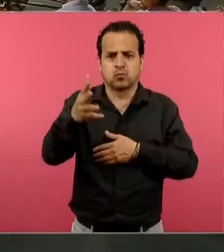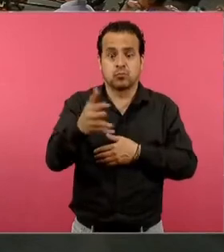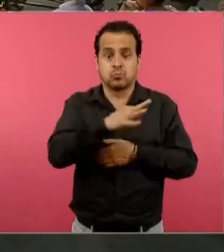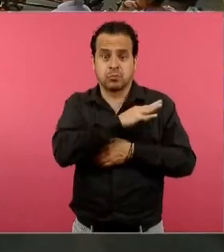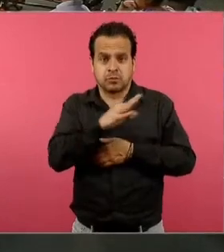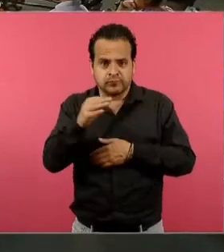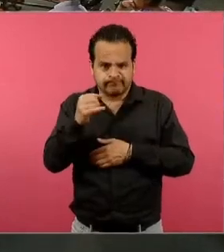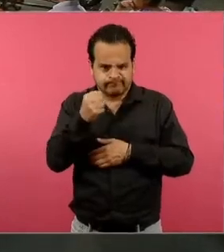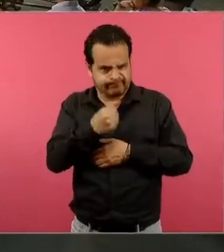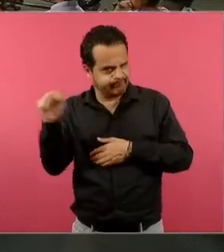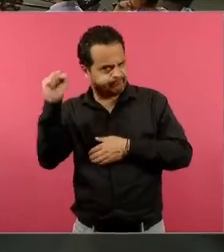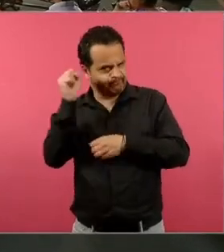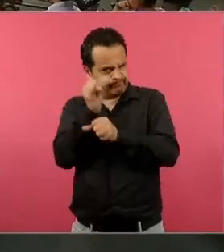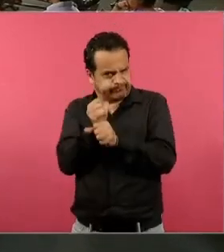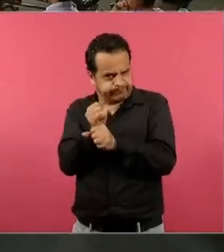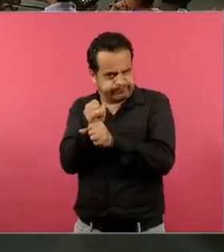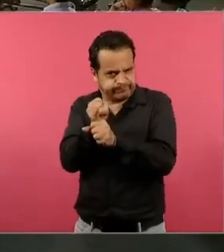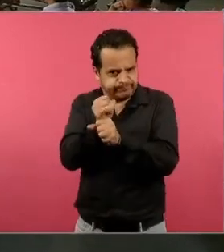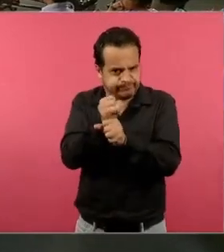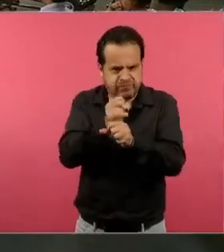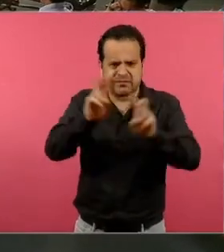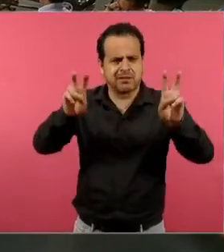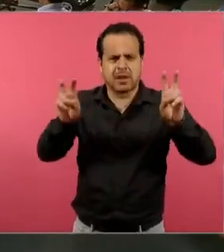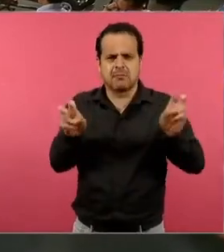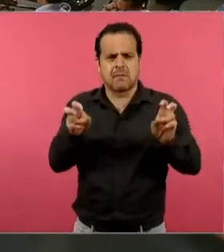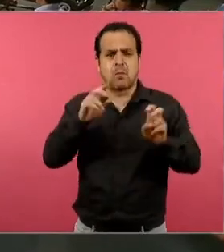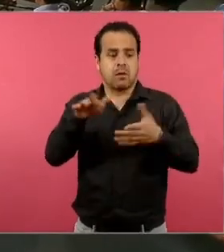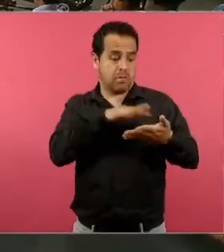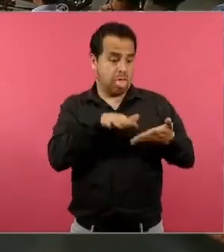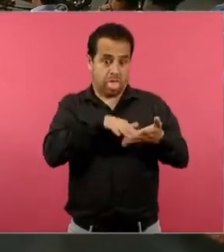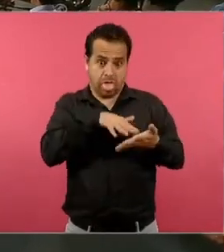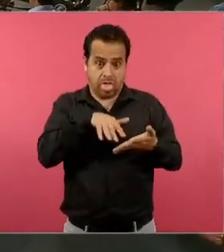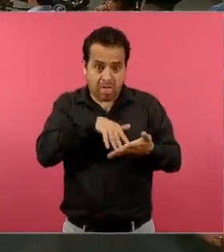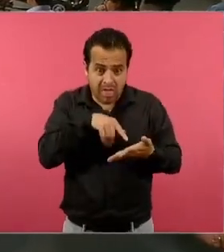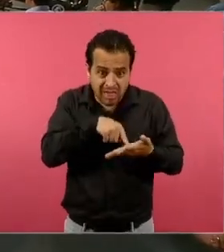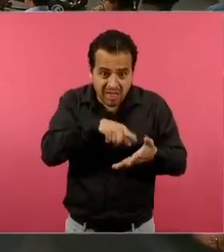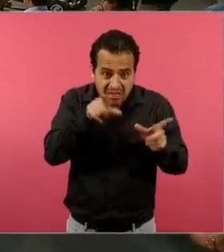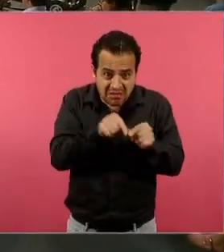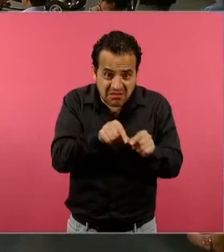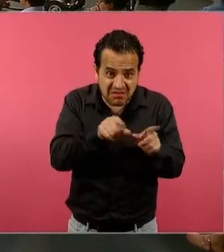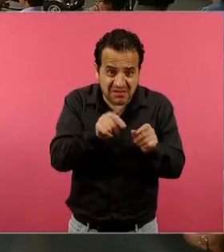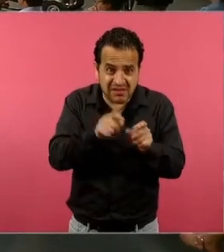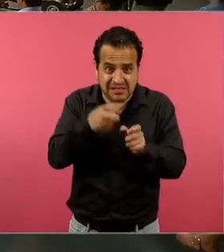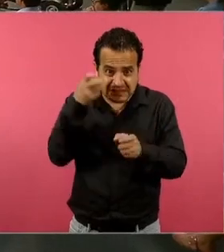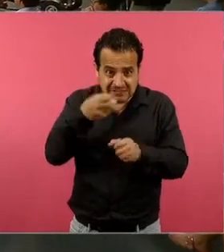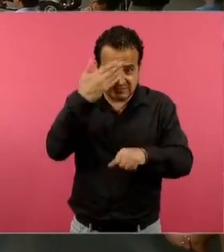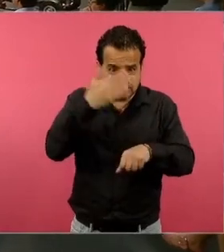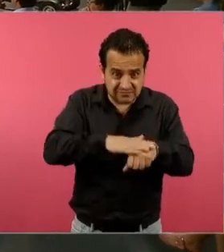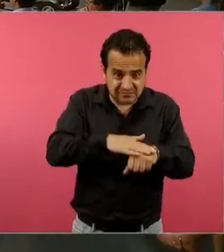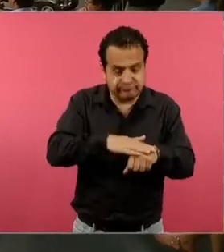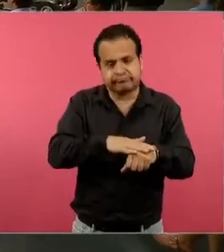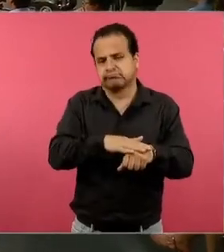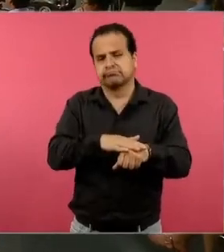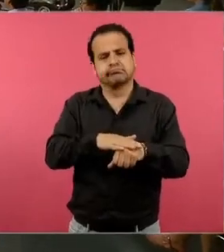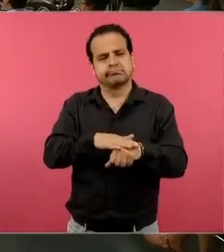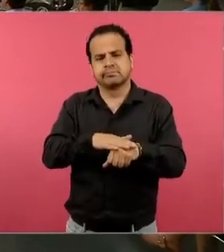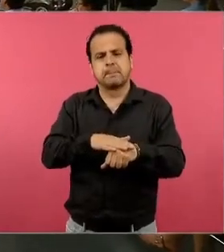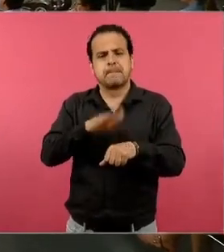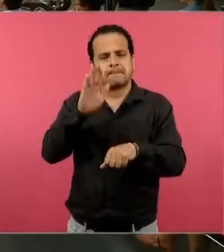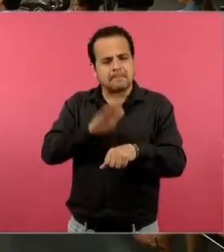cualquier momento, en cualquier situación. Y entonces, en este tercer momento, se propone el diseño de